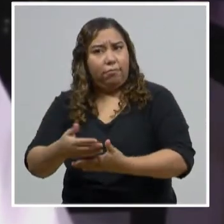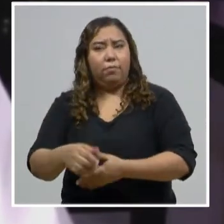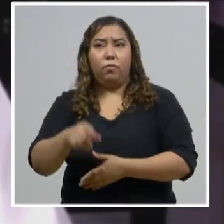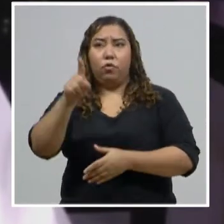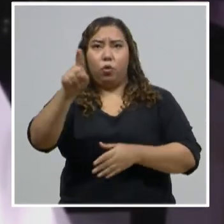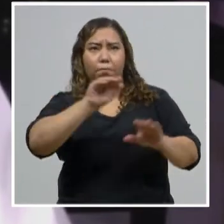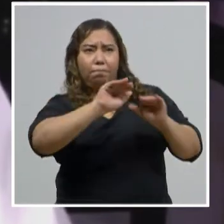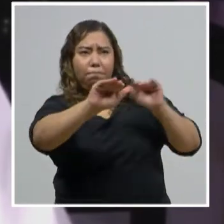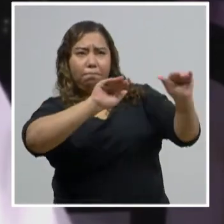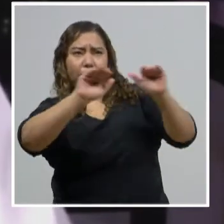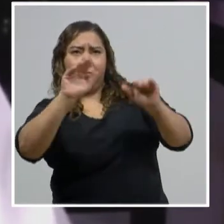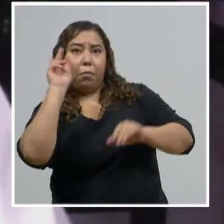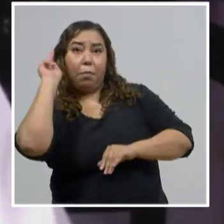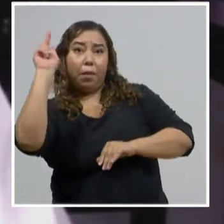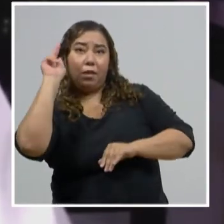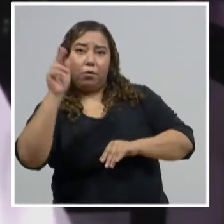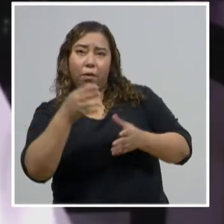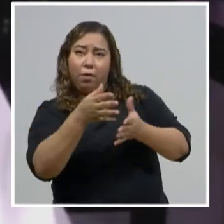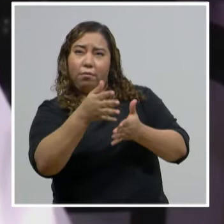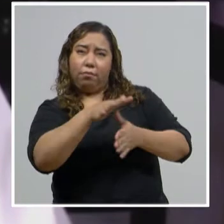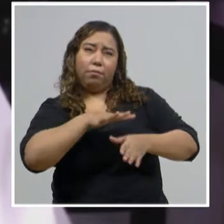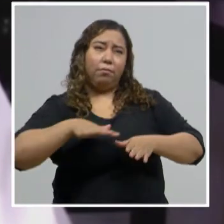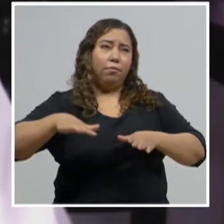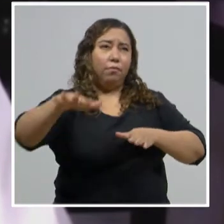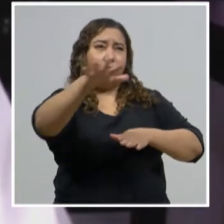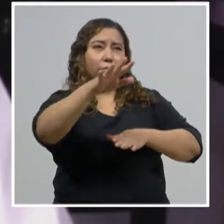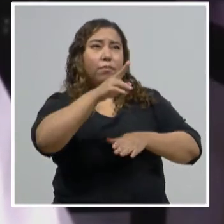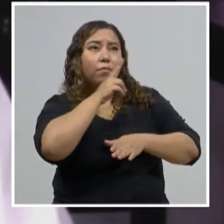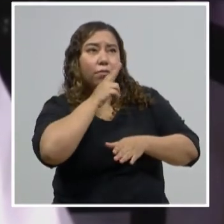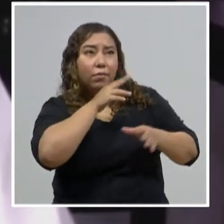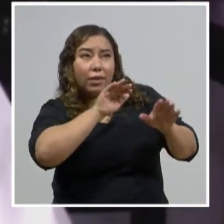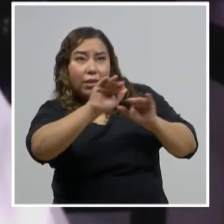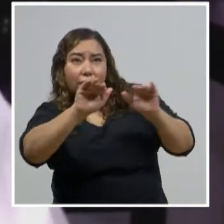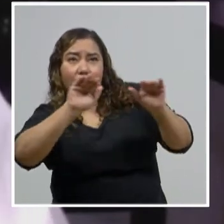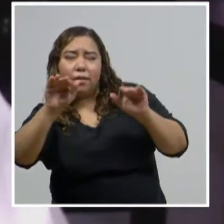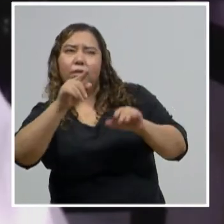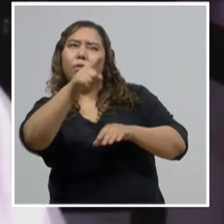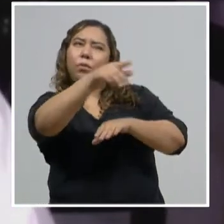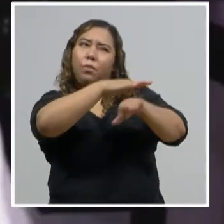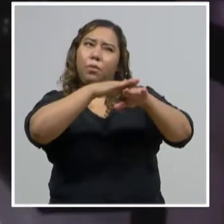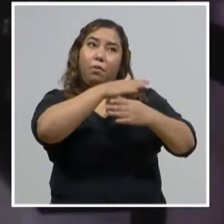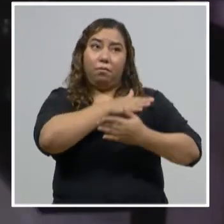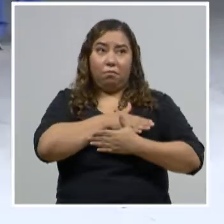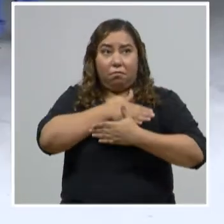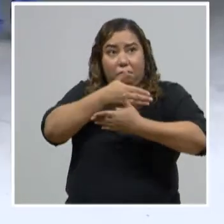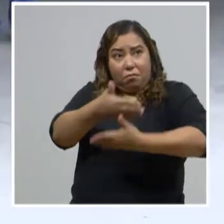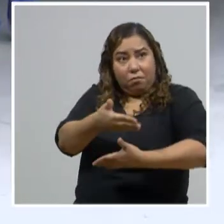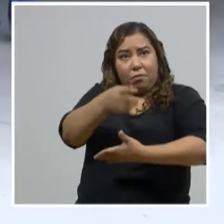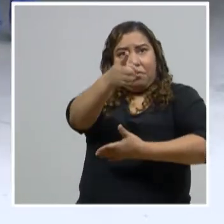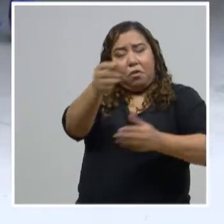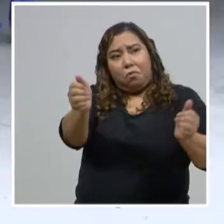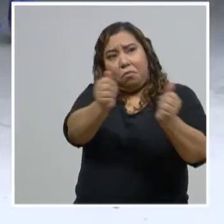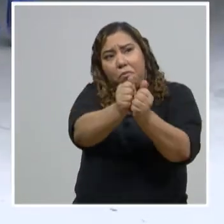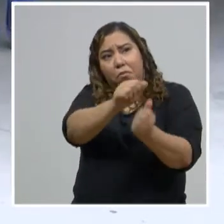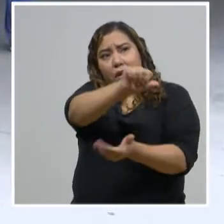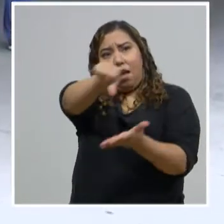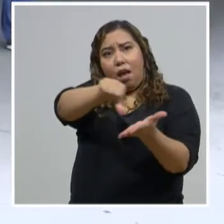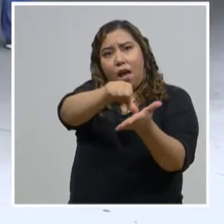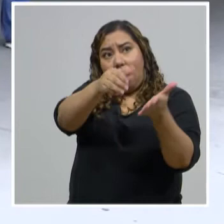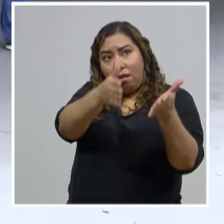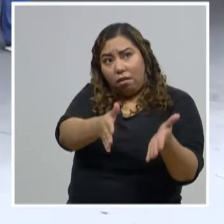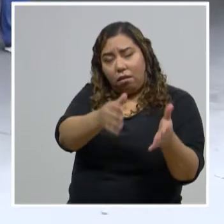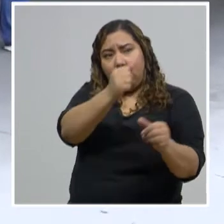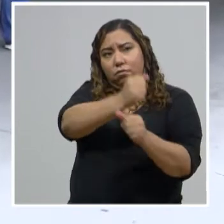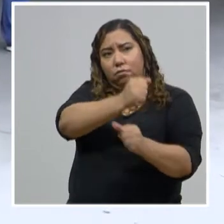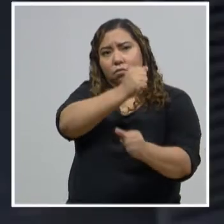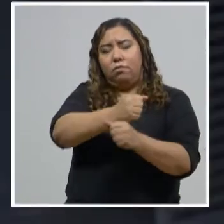pastores a que también podamos hacer este trabajo junto con los alcaldes. Yo le diría al pueblo hondureño, seguimos